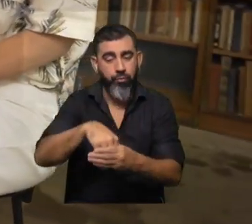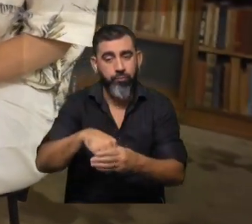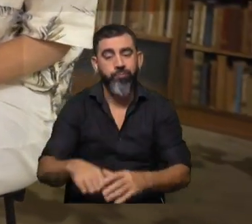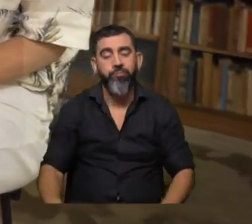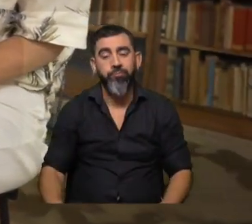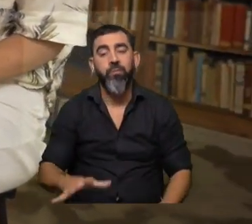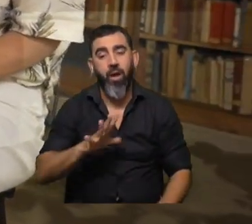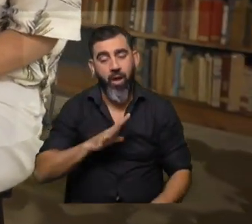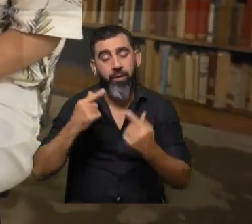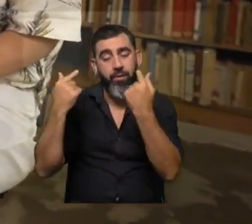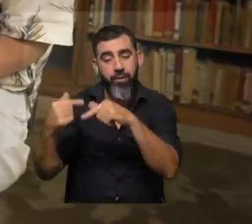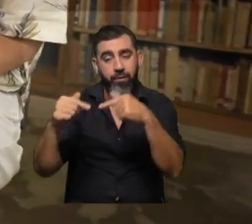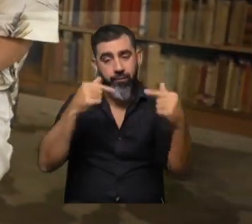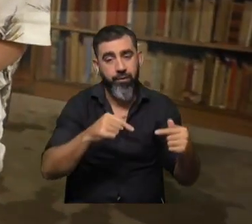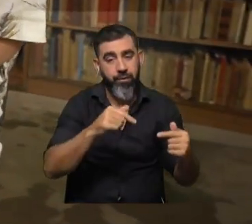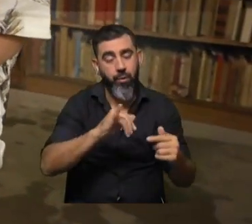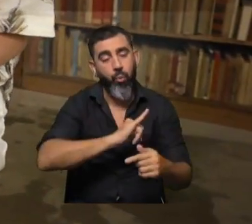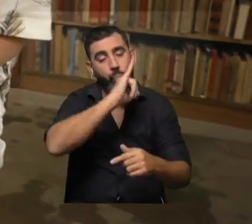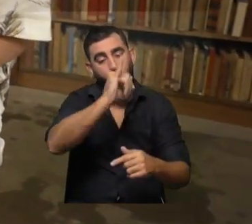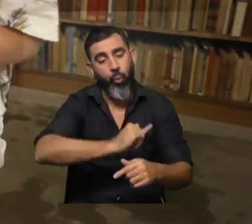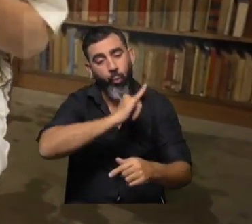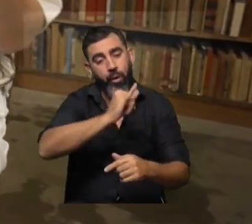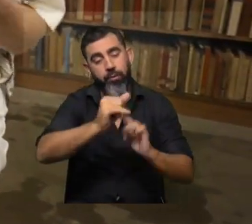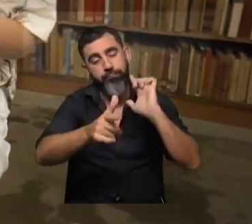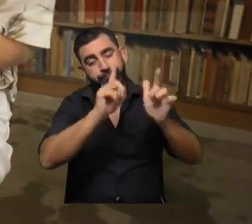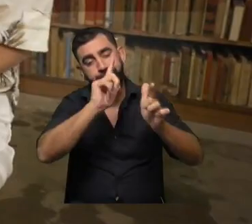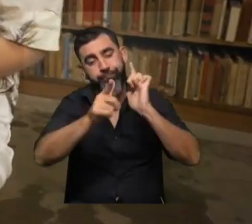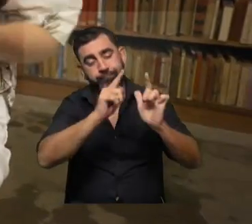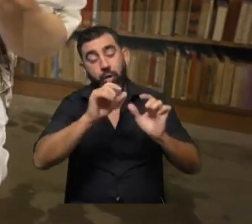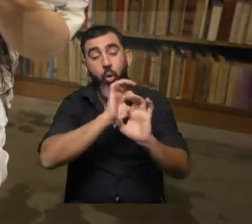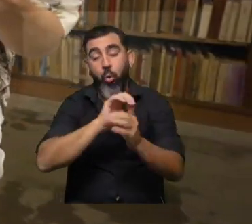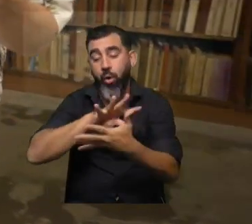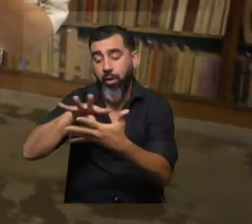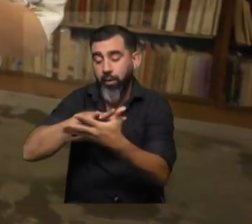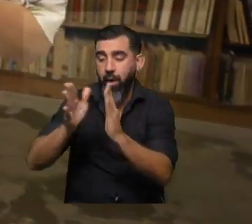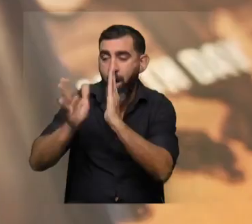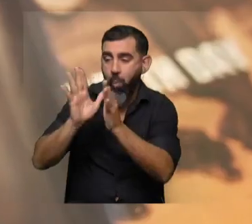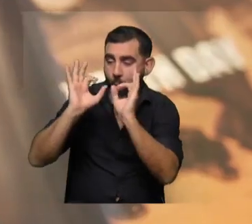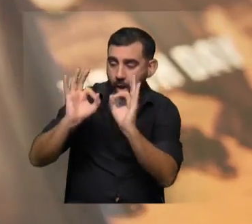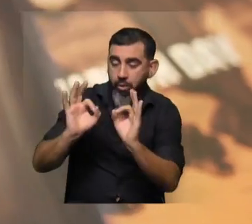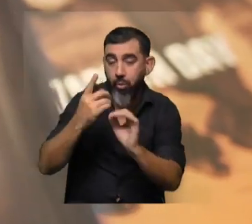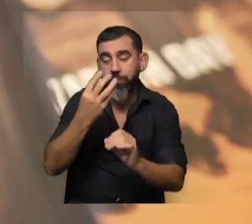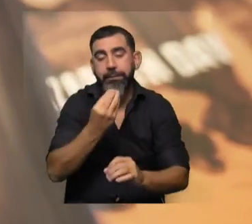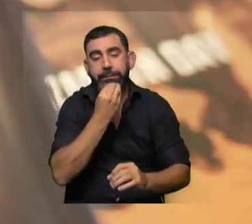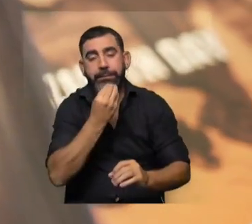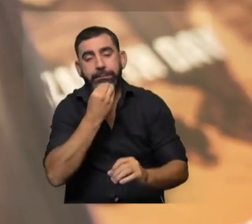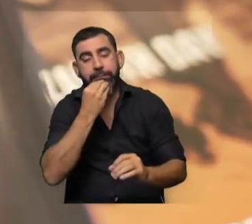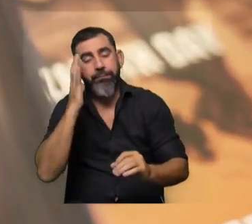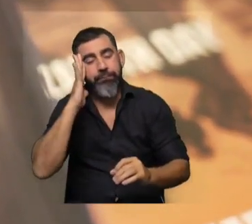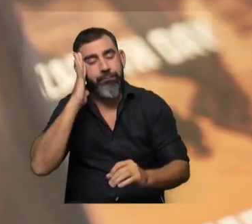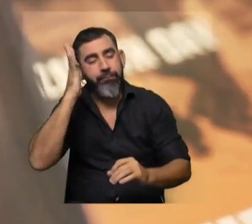hay diferencias importantes entre una novela de aventuras y un texto de derecho. En uno estás simulando escenarios